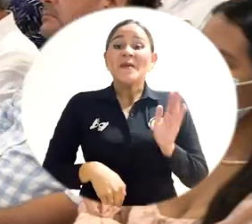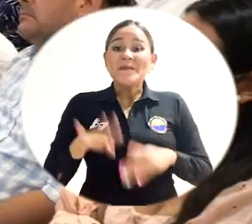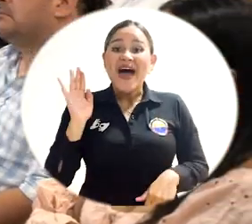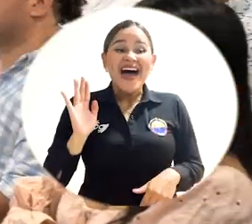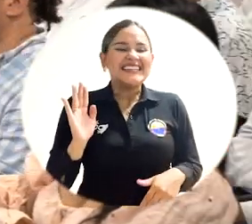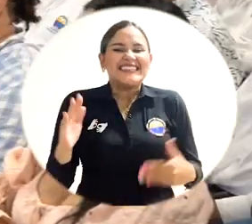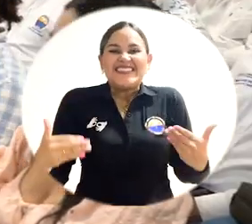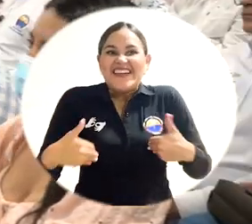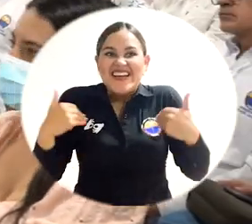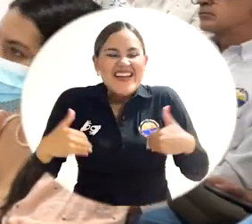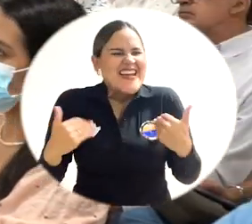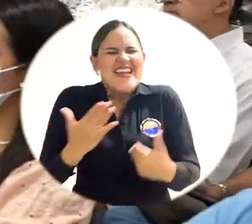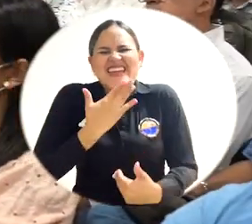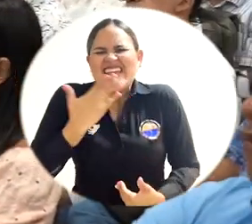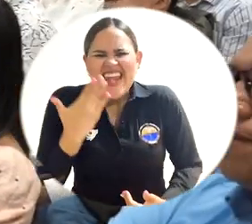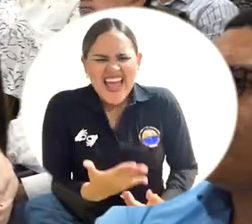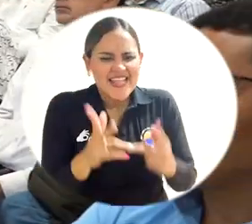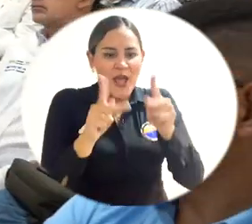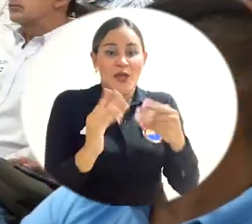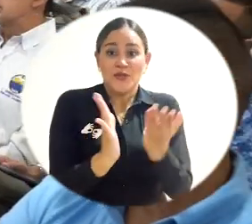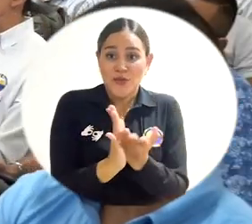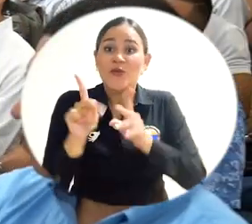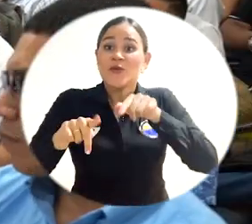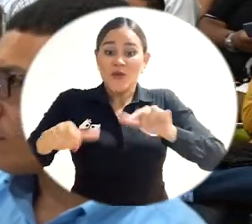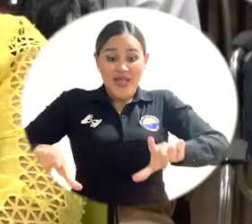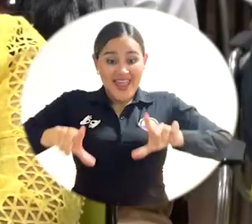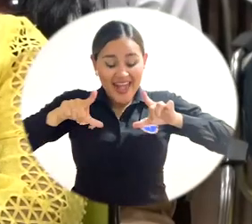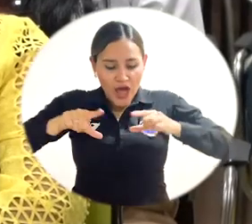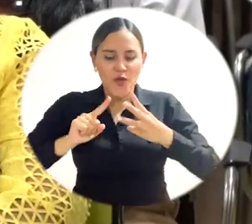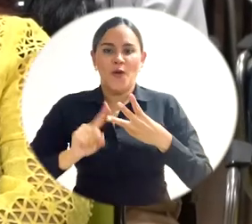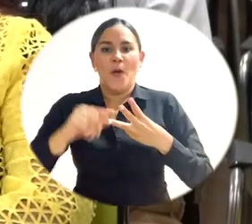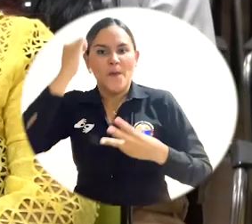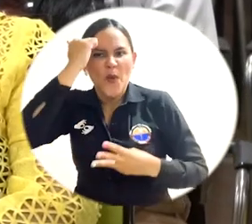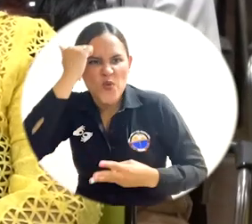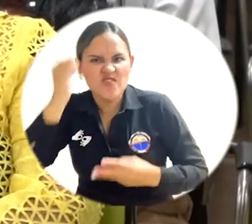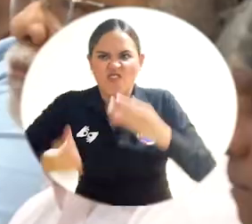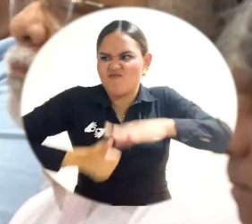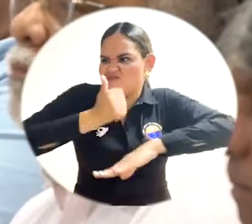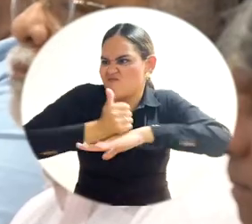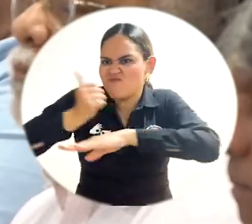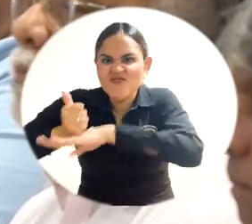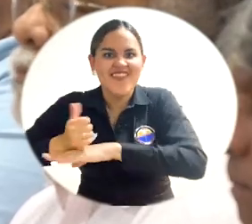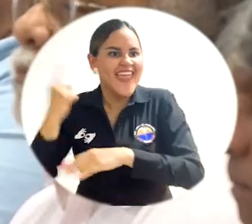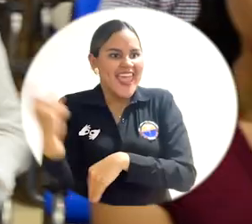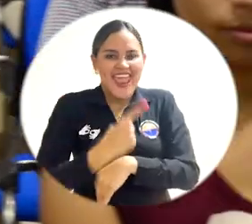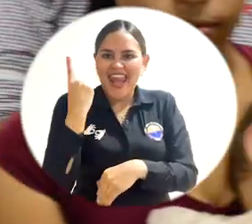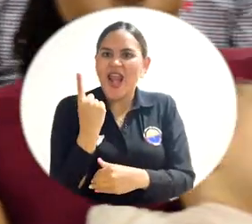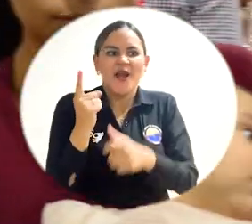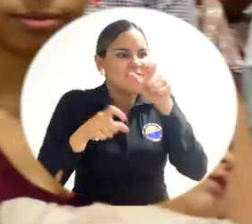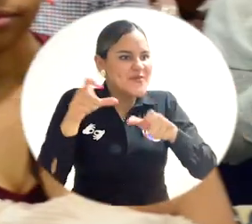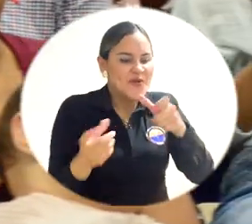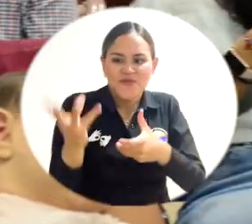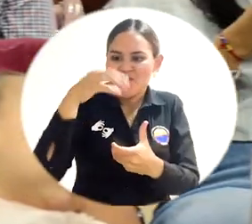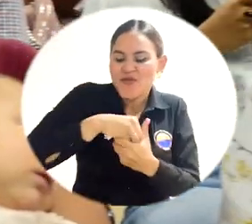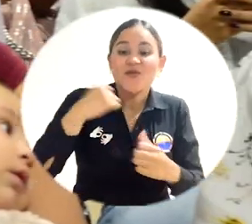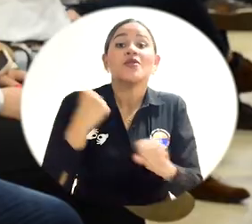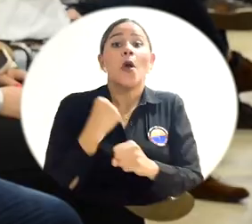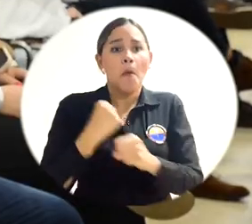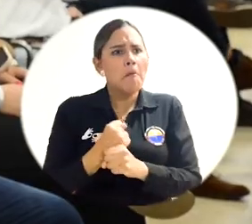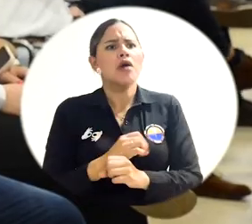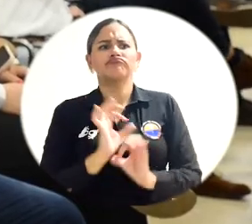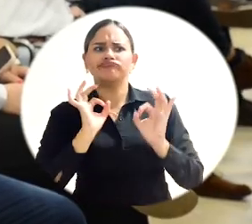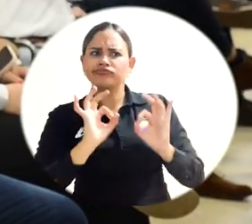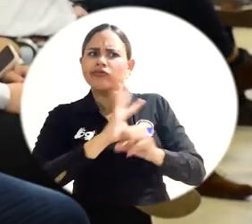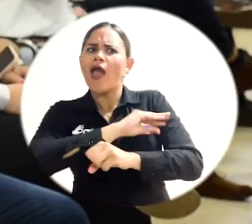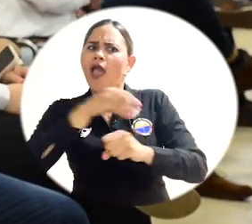Con entusiasmo y agradecimiento, estudiantes, egresados, docentes, directivos y funcionarios en general ratificaron